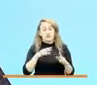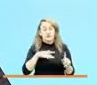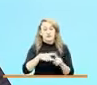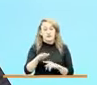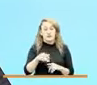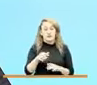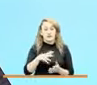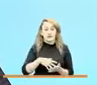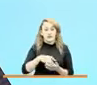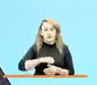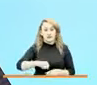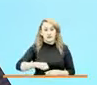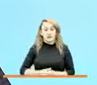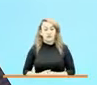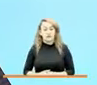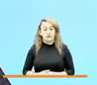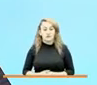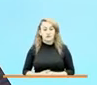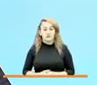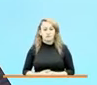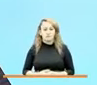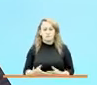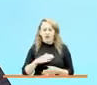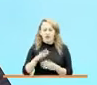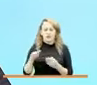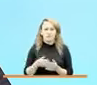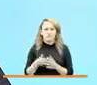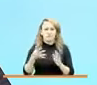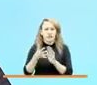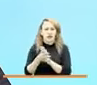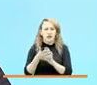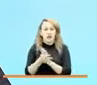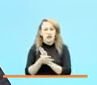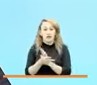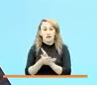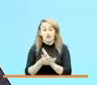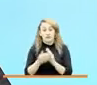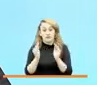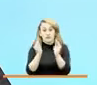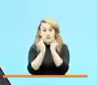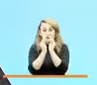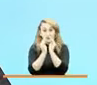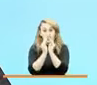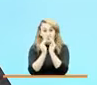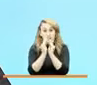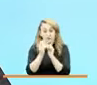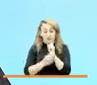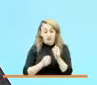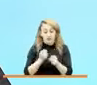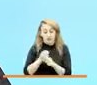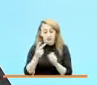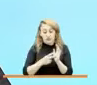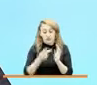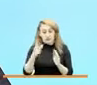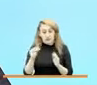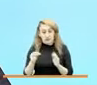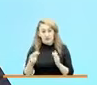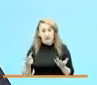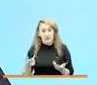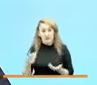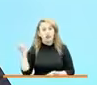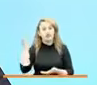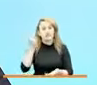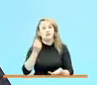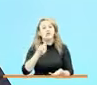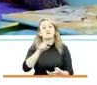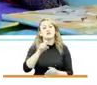En el marco de todo este esquema, yo quiero contarles que el ICBF en el año 2020 tuvo un presupuesto general de 6,8